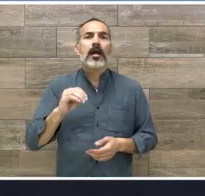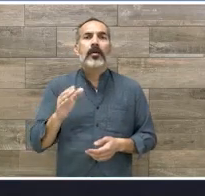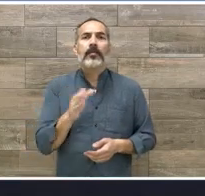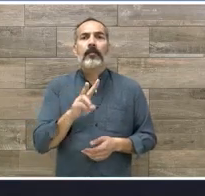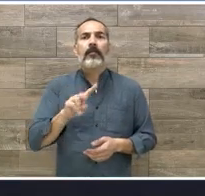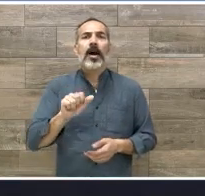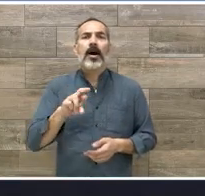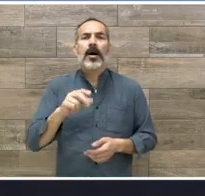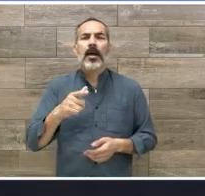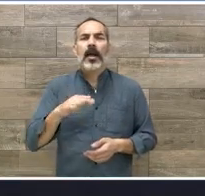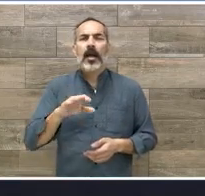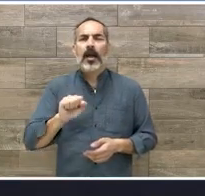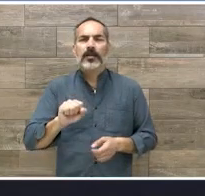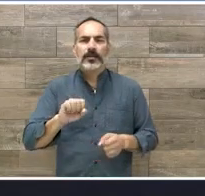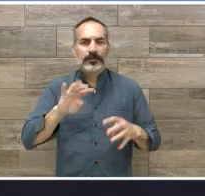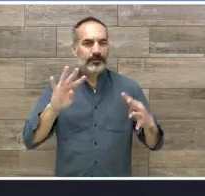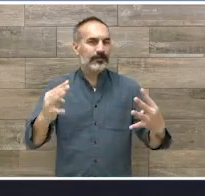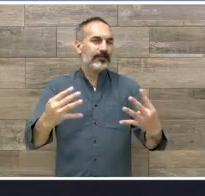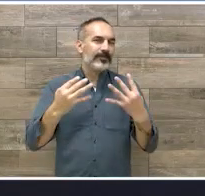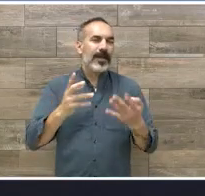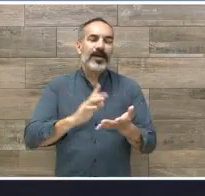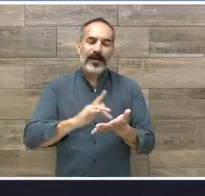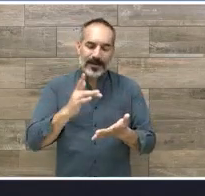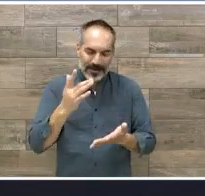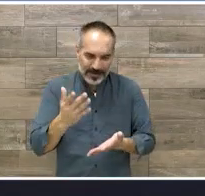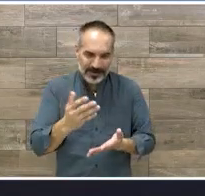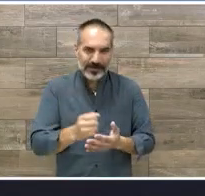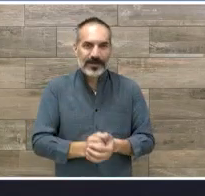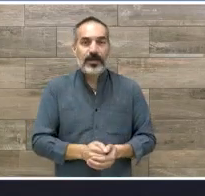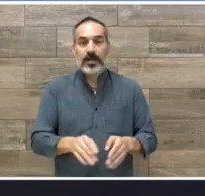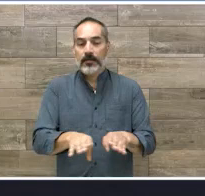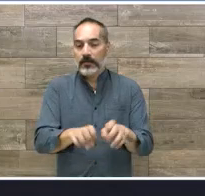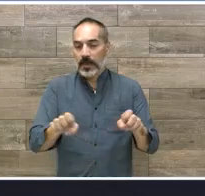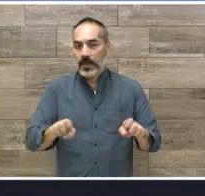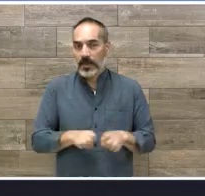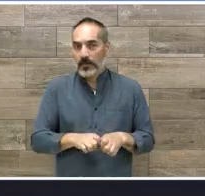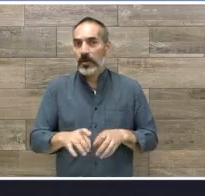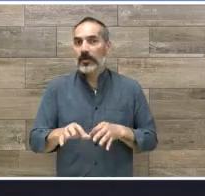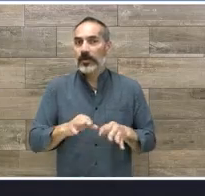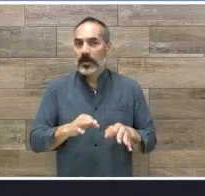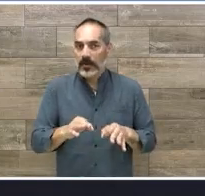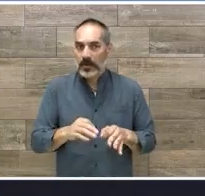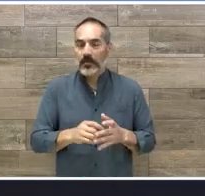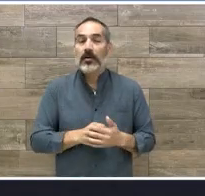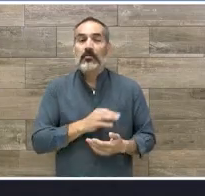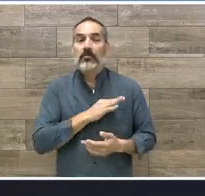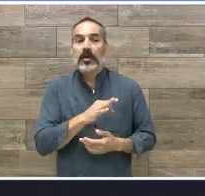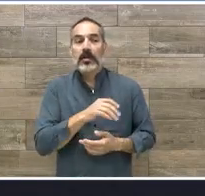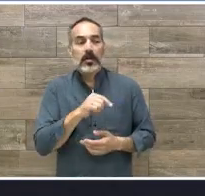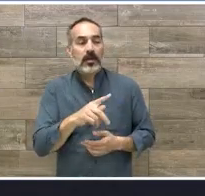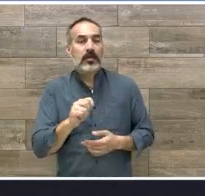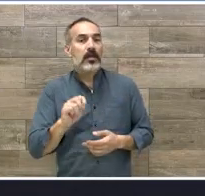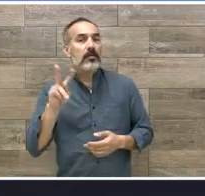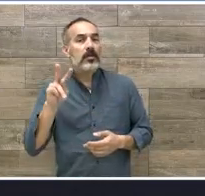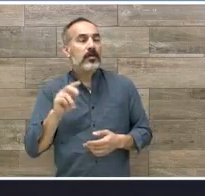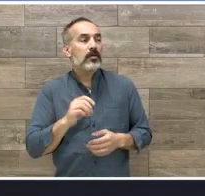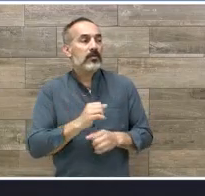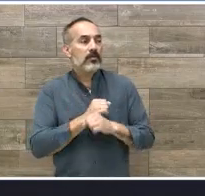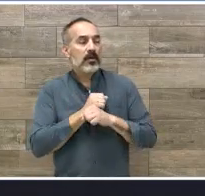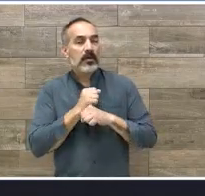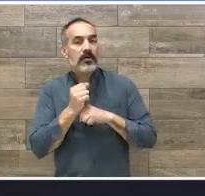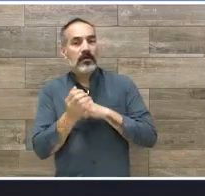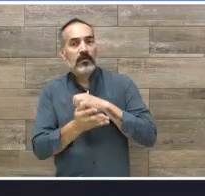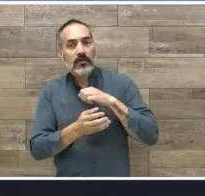Agradeciendo el favor de su atención y también agradeciendo al equipo de colaboradores que hacen posible que nuestra información llegue a